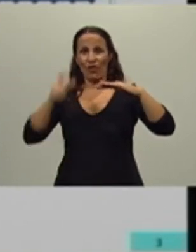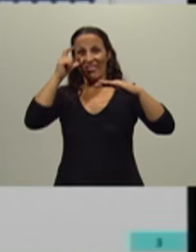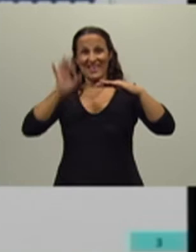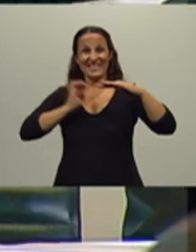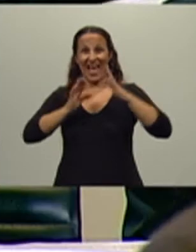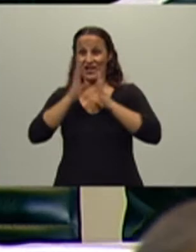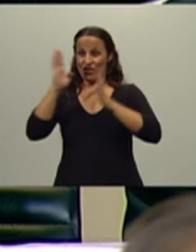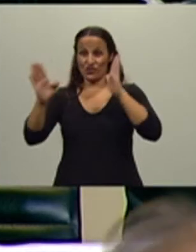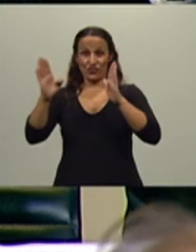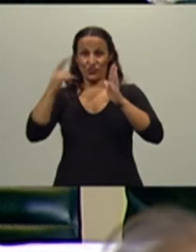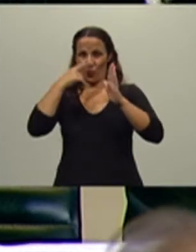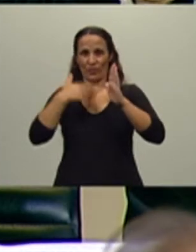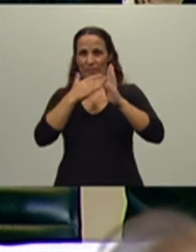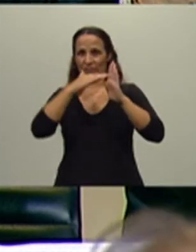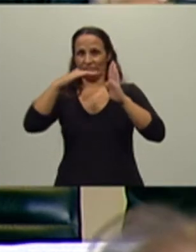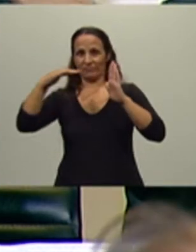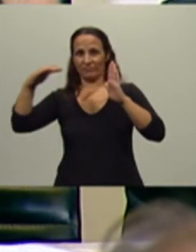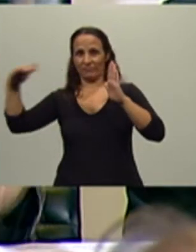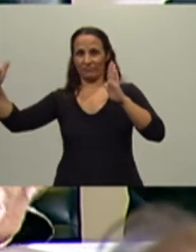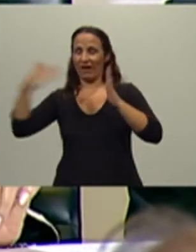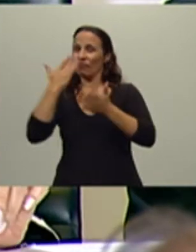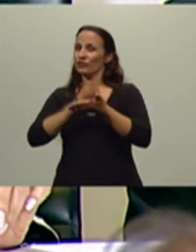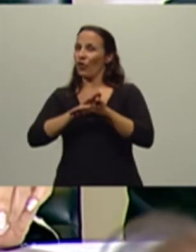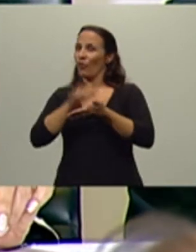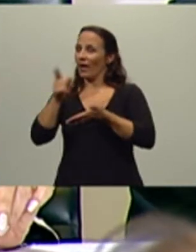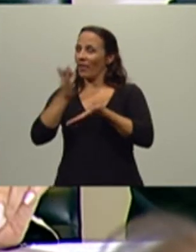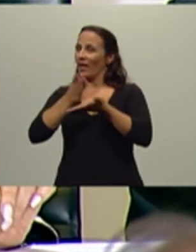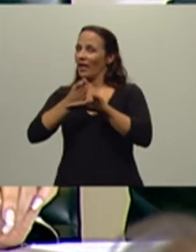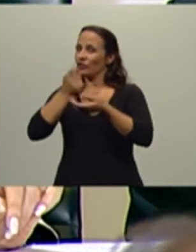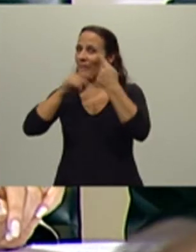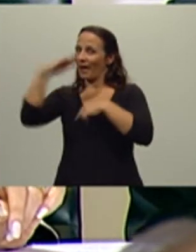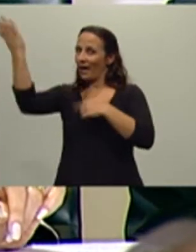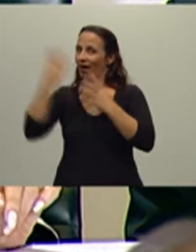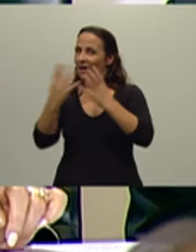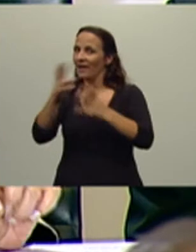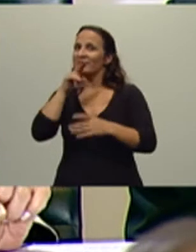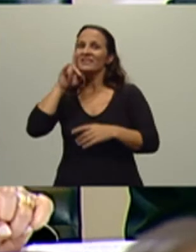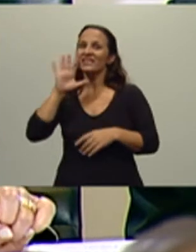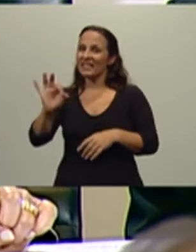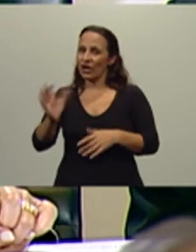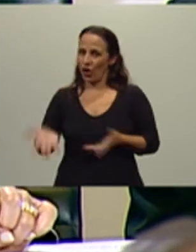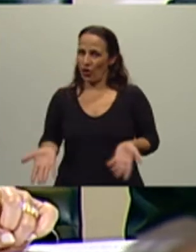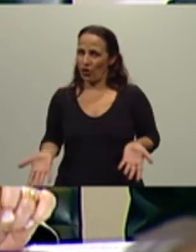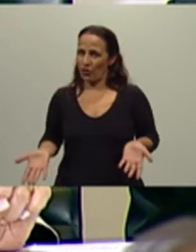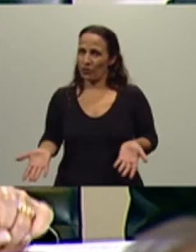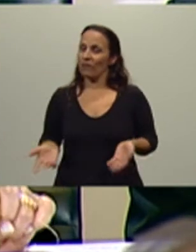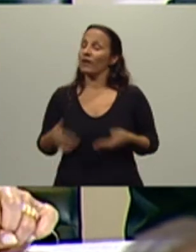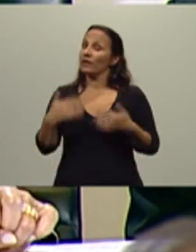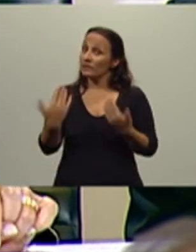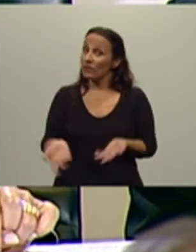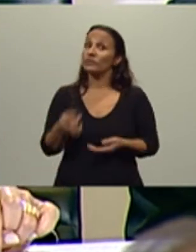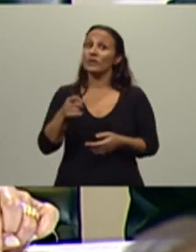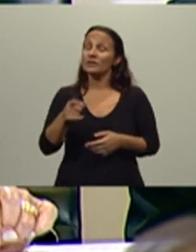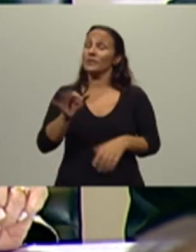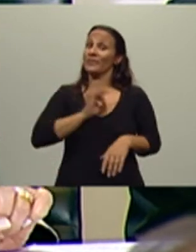en cuanto a los derechos de exportación de trigo. Y no es casual que entonces se haya producido precisamente